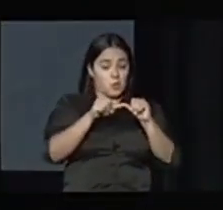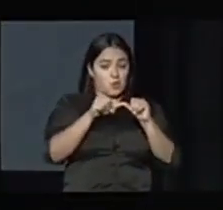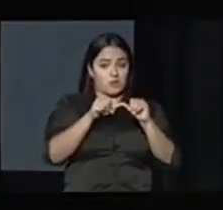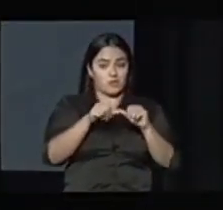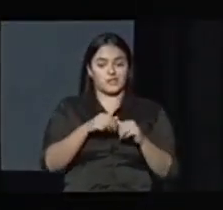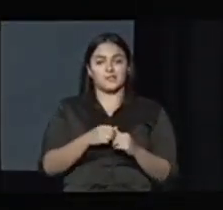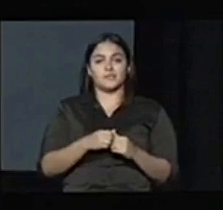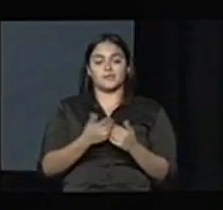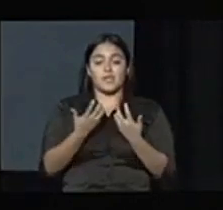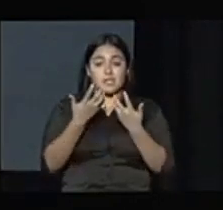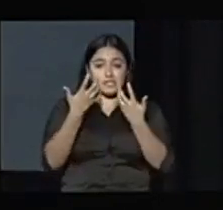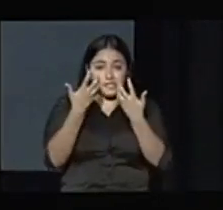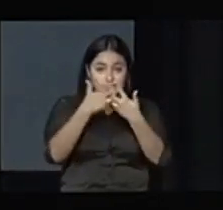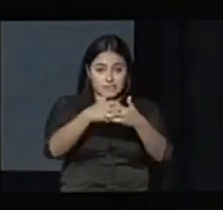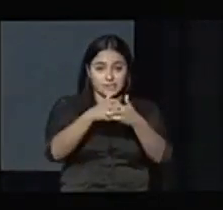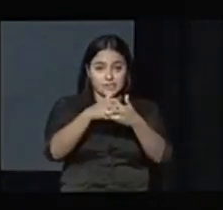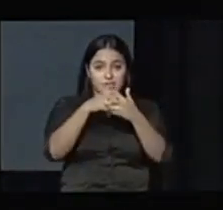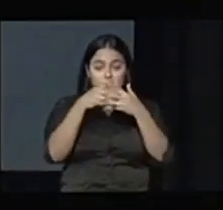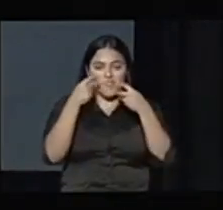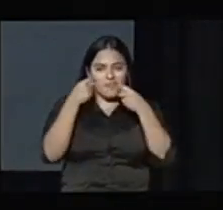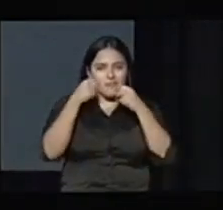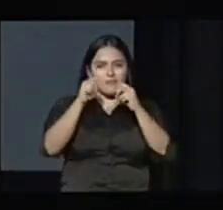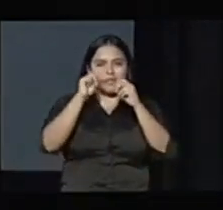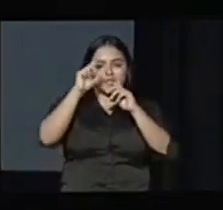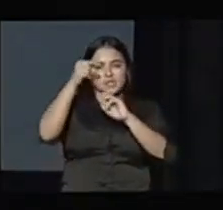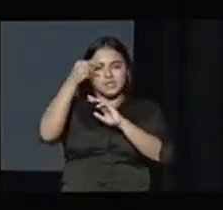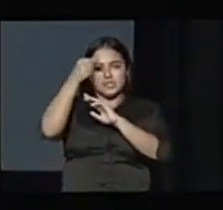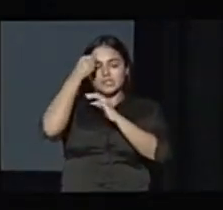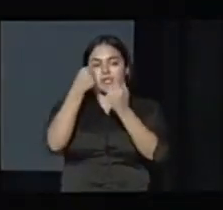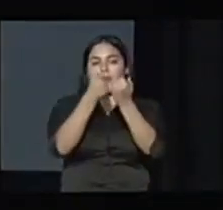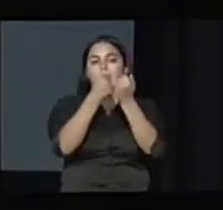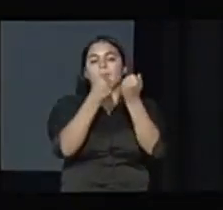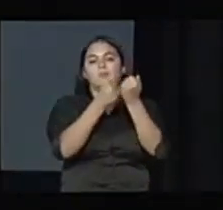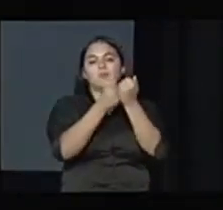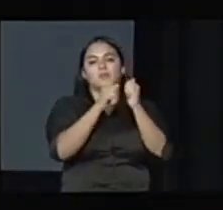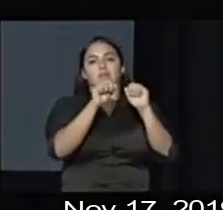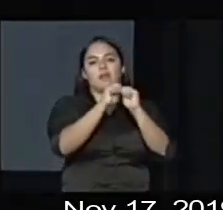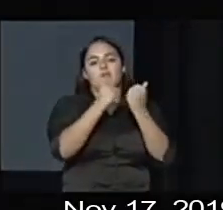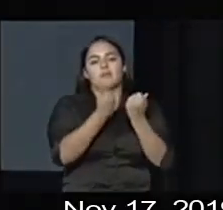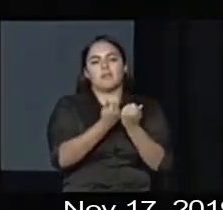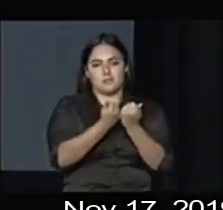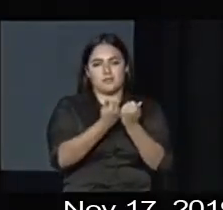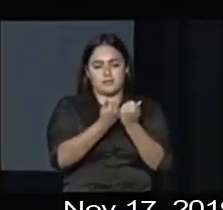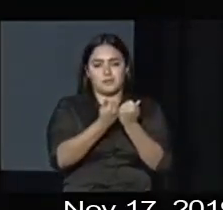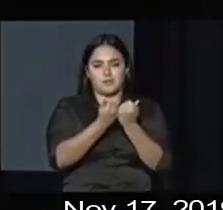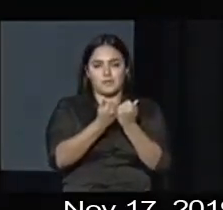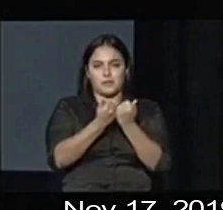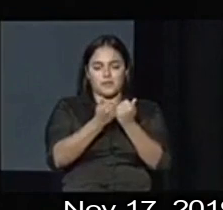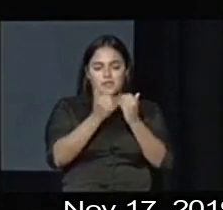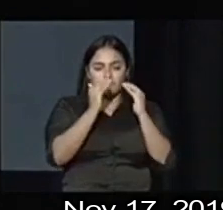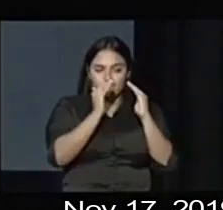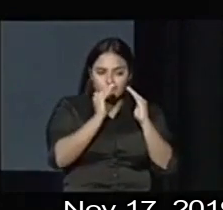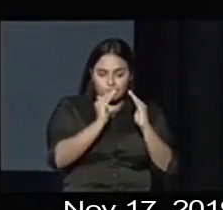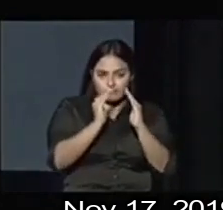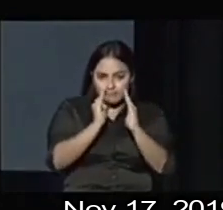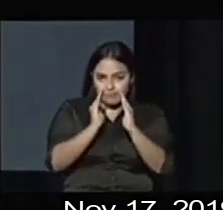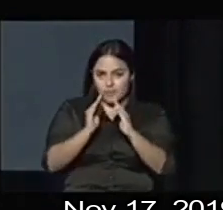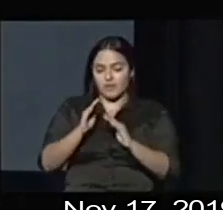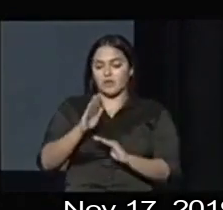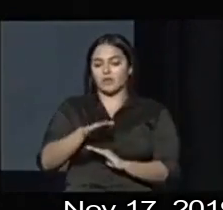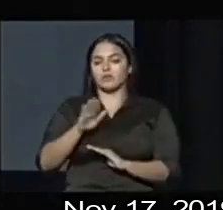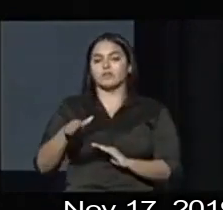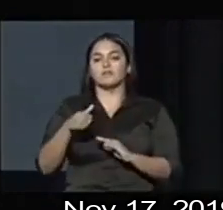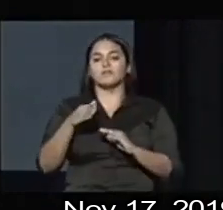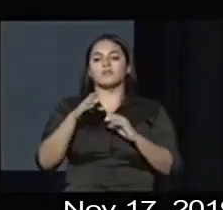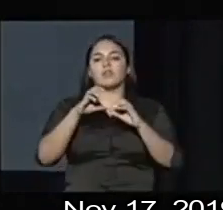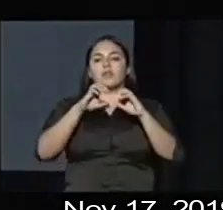que integramos los esfuerzos del gobierno con el apoyo de las instituciones sin fines de lucro para atender a nuestros niños la educación